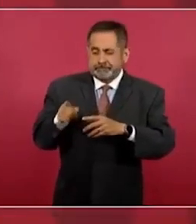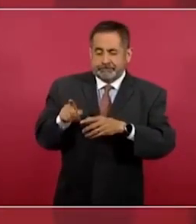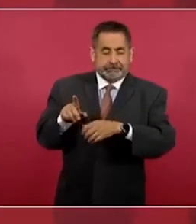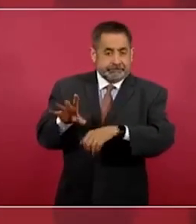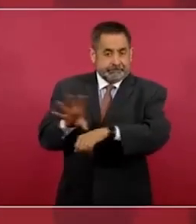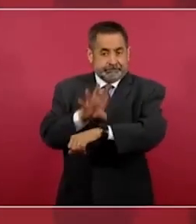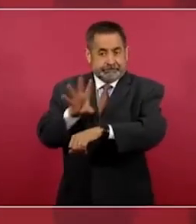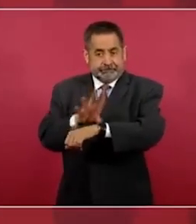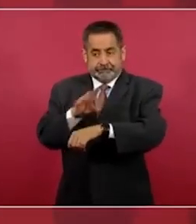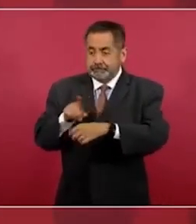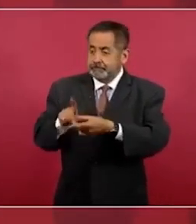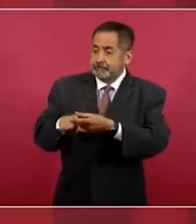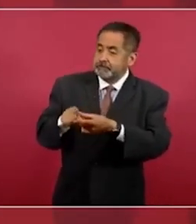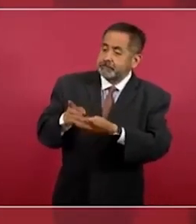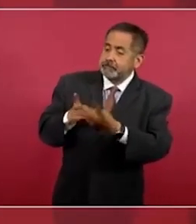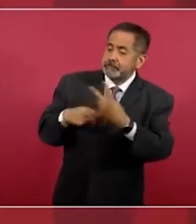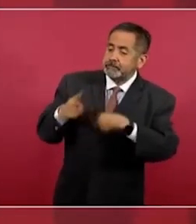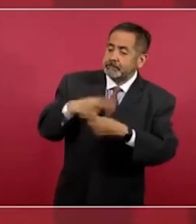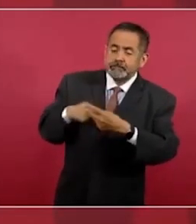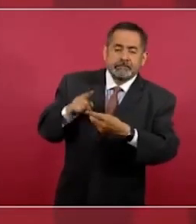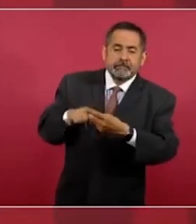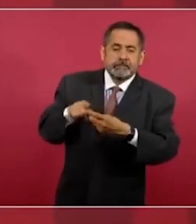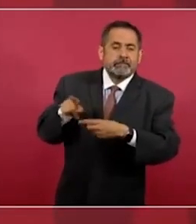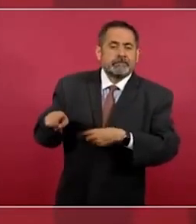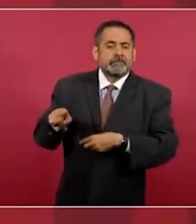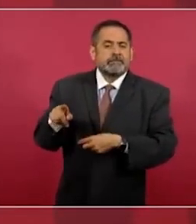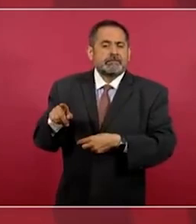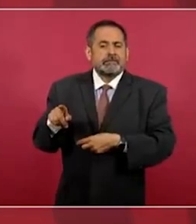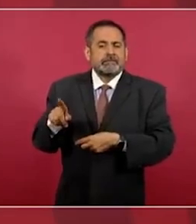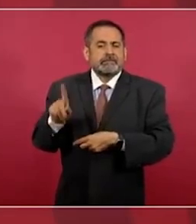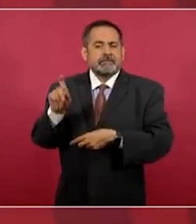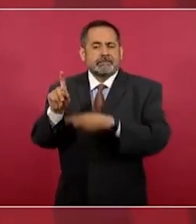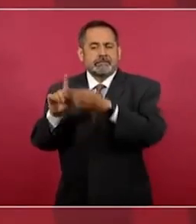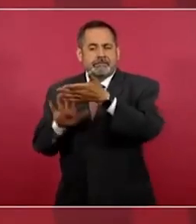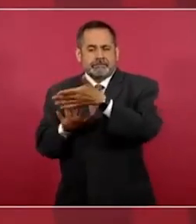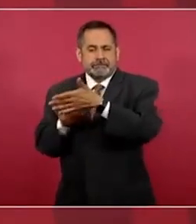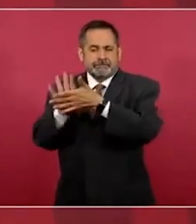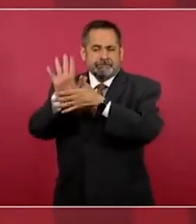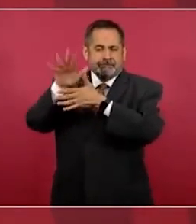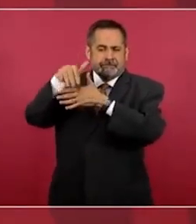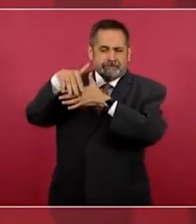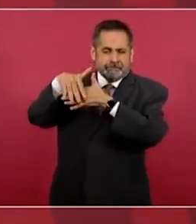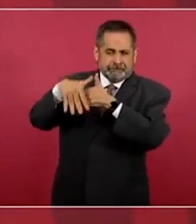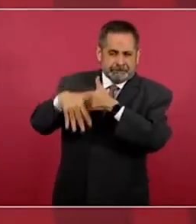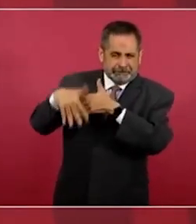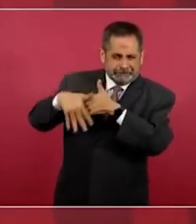de energía con agua en las hidroeléctricas.